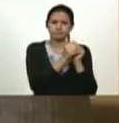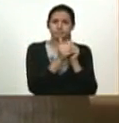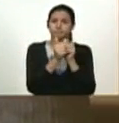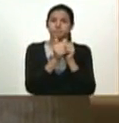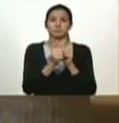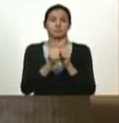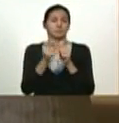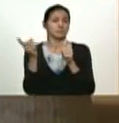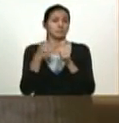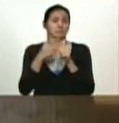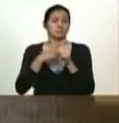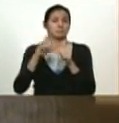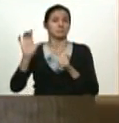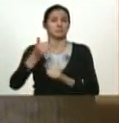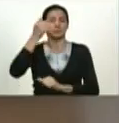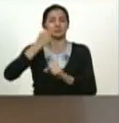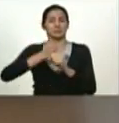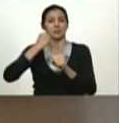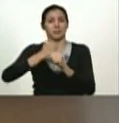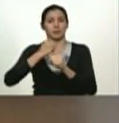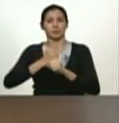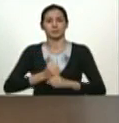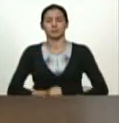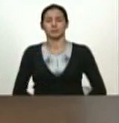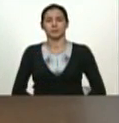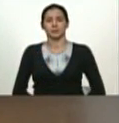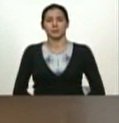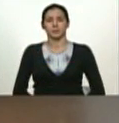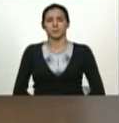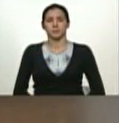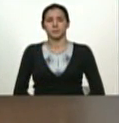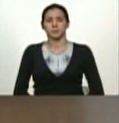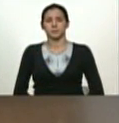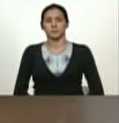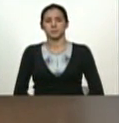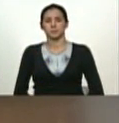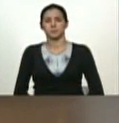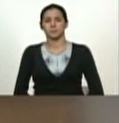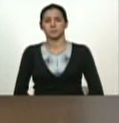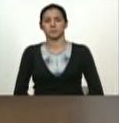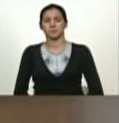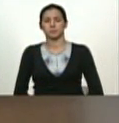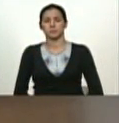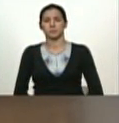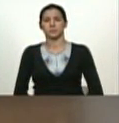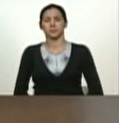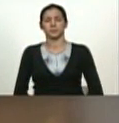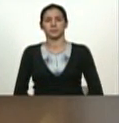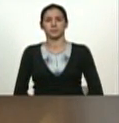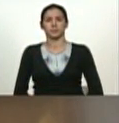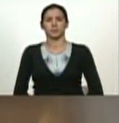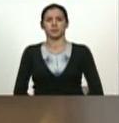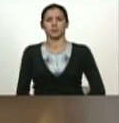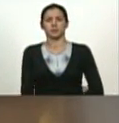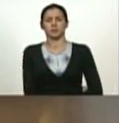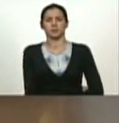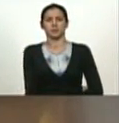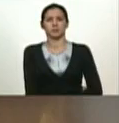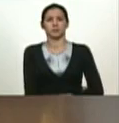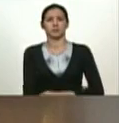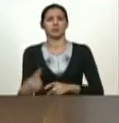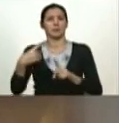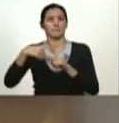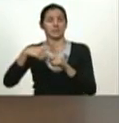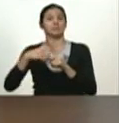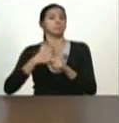tarea número uno de las prioridades que tenemos junto a la tarea que yo